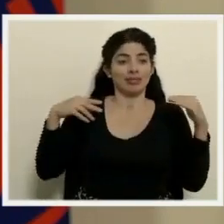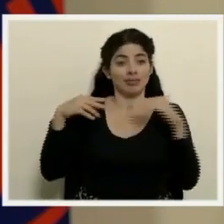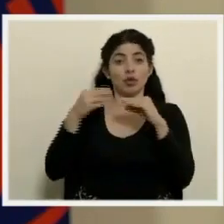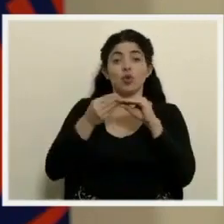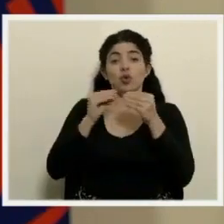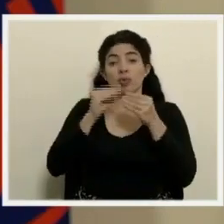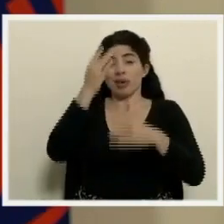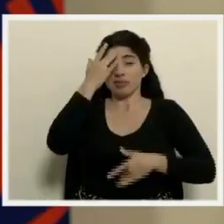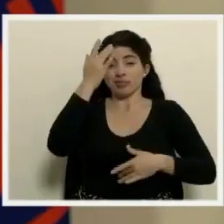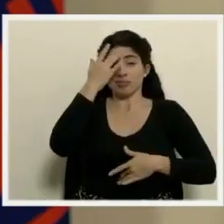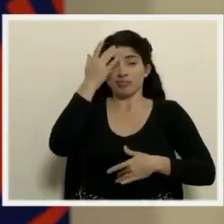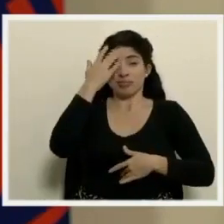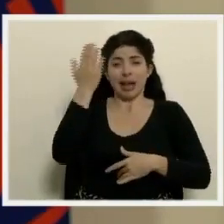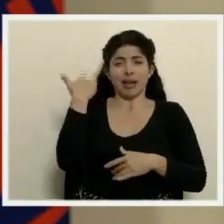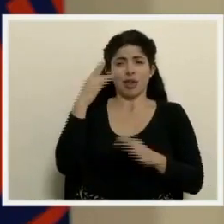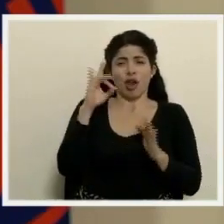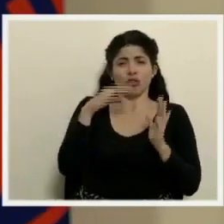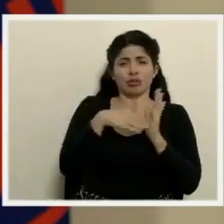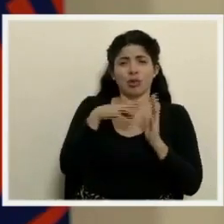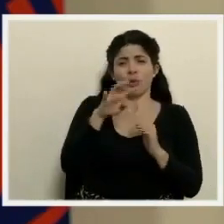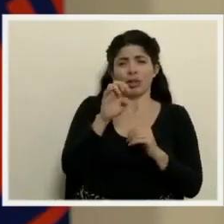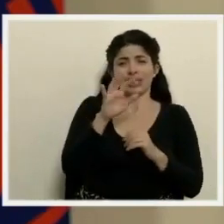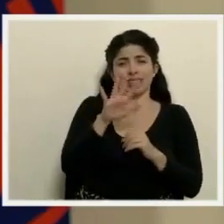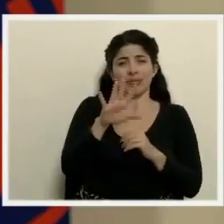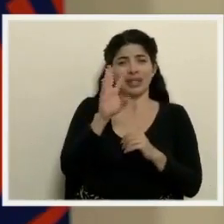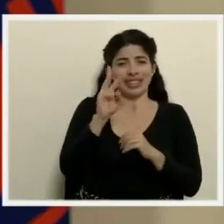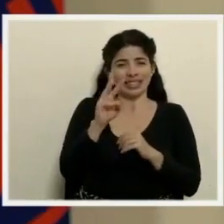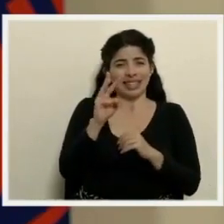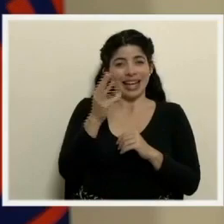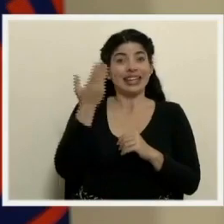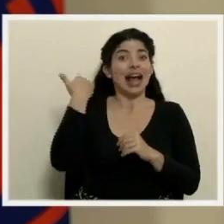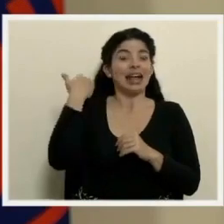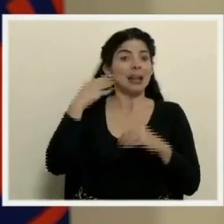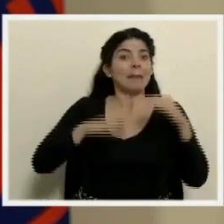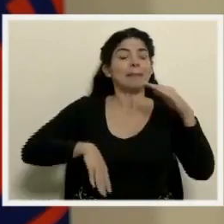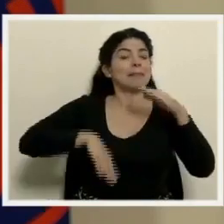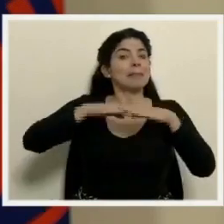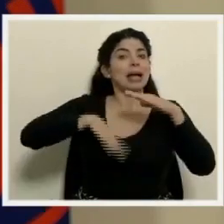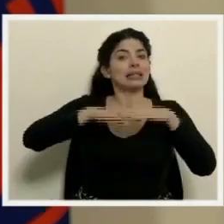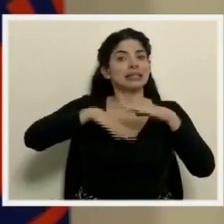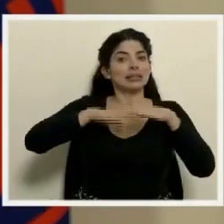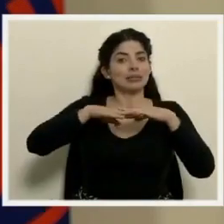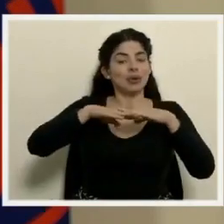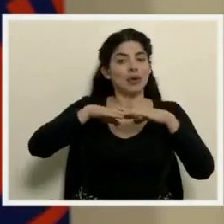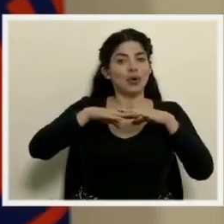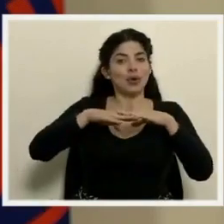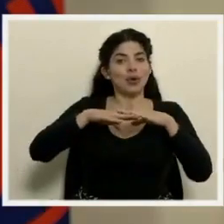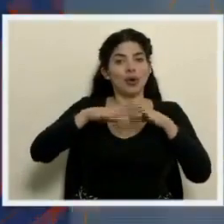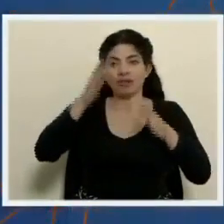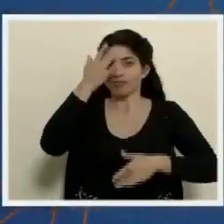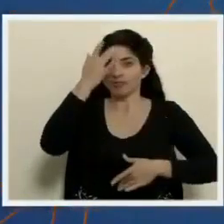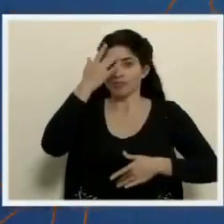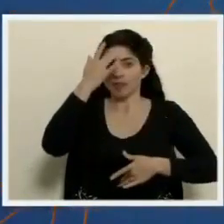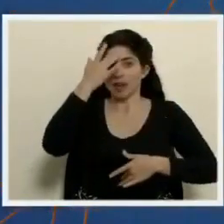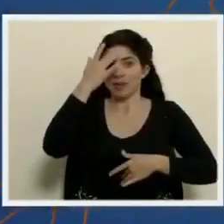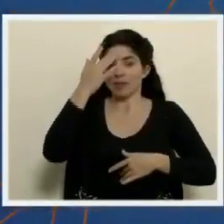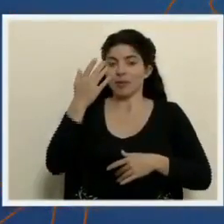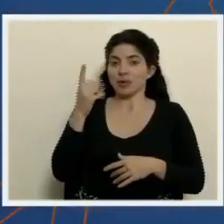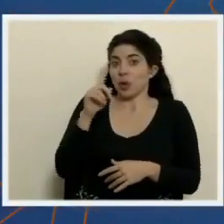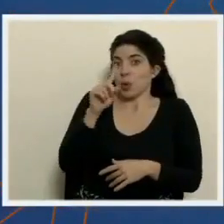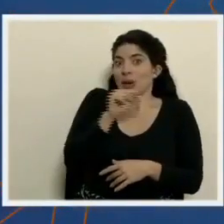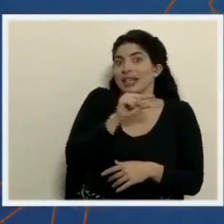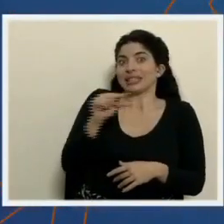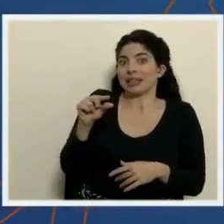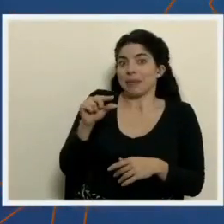el número de casos, que fueron 8,456, fue nuestro máximo número de casos registrados en una